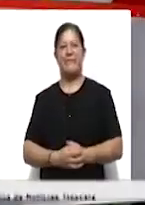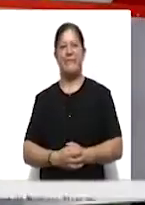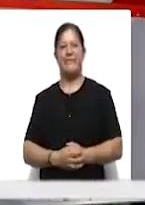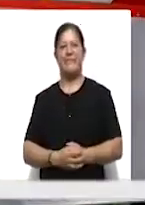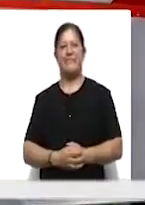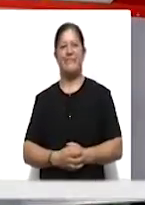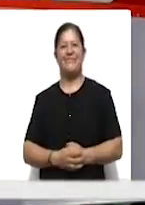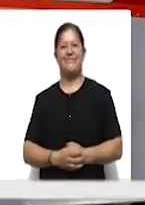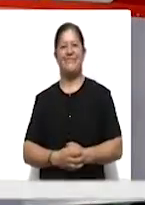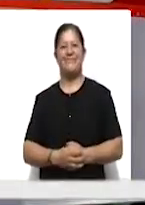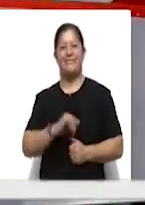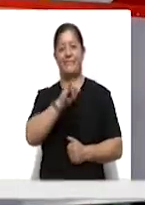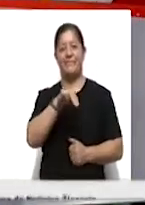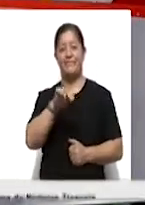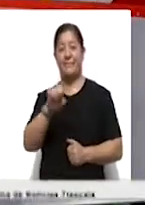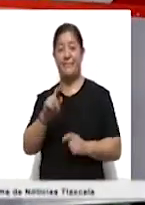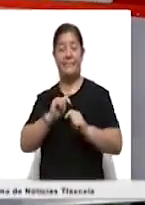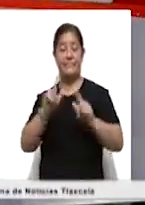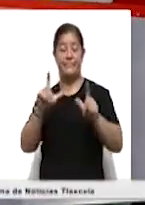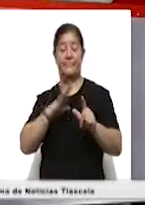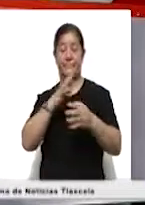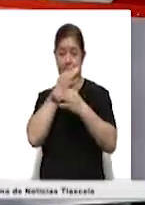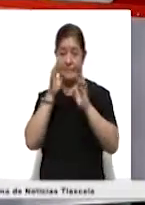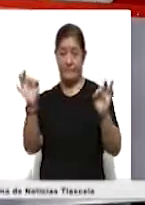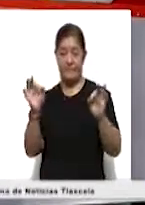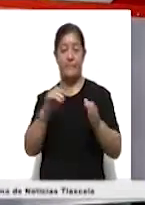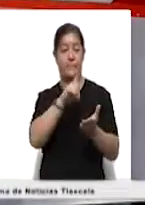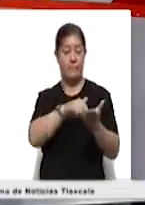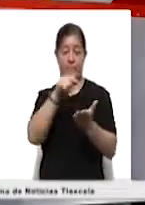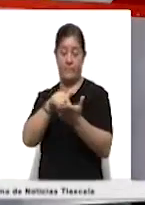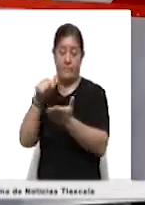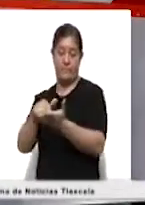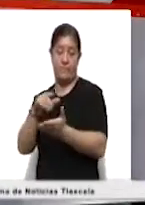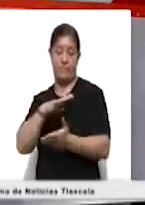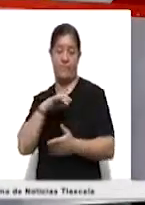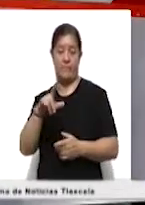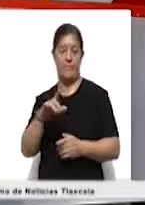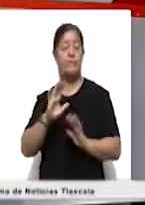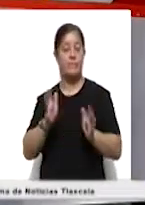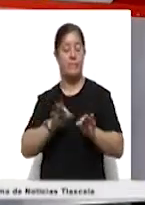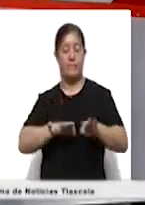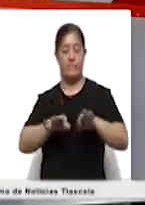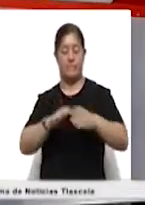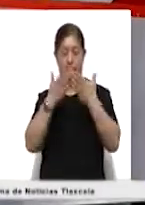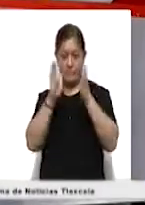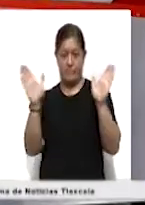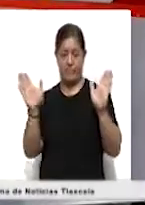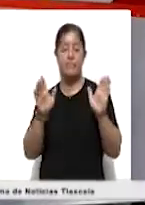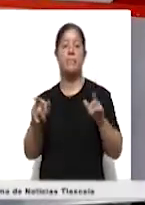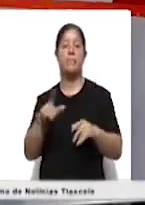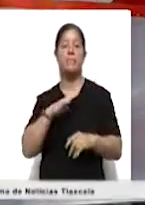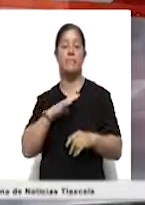Y el INE en Tlaxcala dio a conocer que sus módulos ubicados en distintos puntos del estado ya se encuentran en operación y realizan diversos